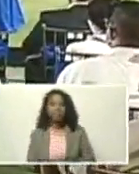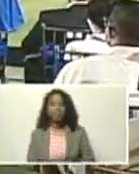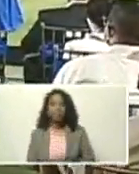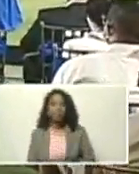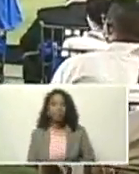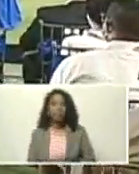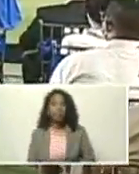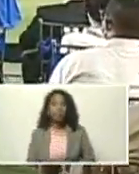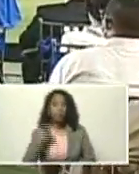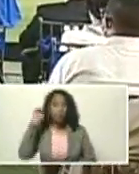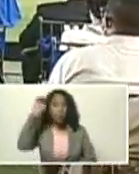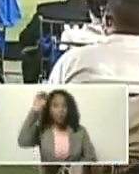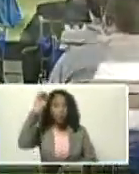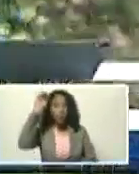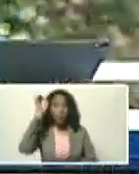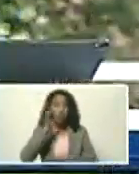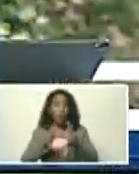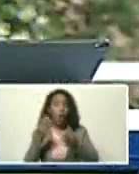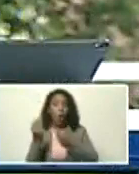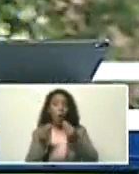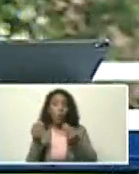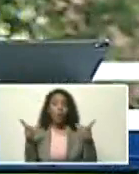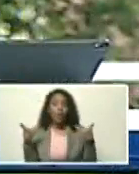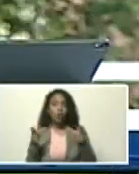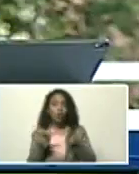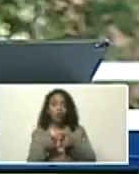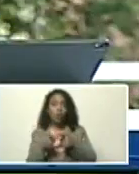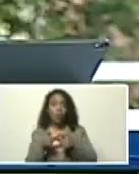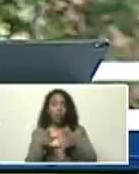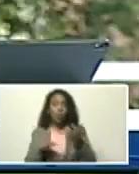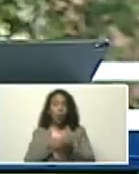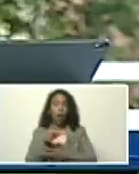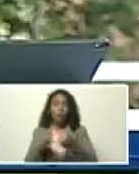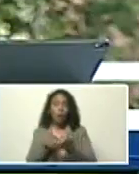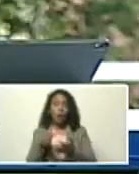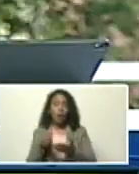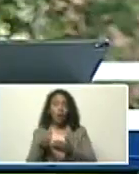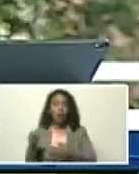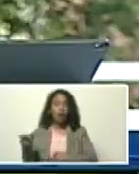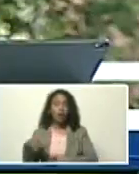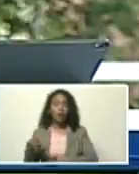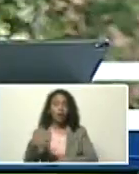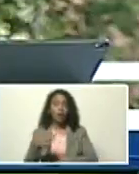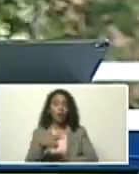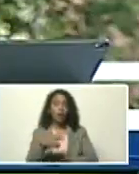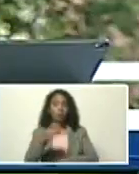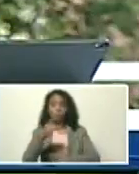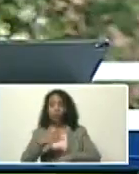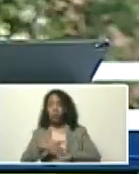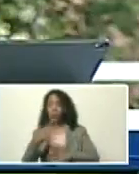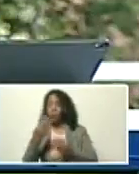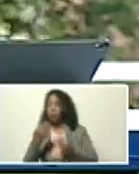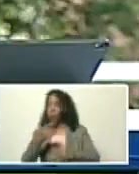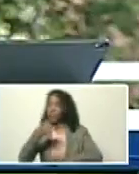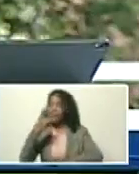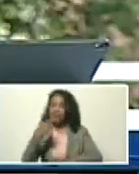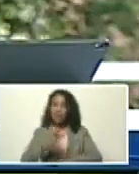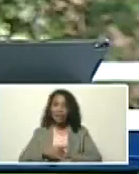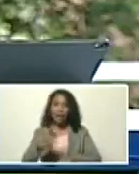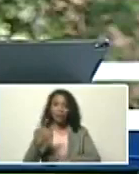habrá una reducción, la precipitación, anual, en las cuencas, de la región, grave, muy grave,